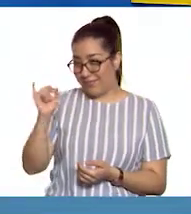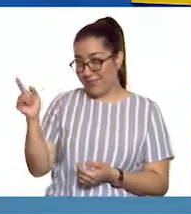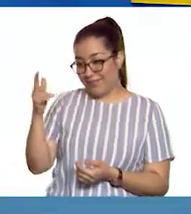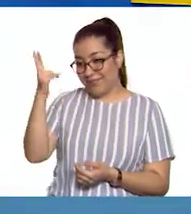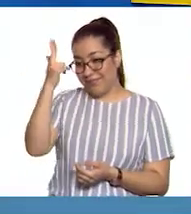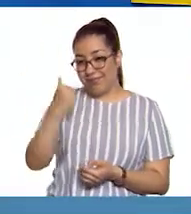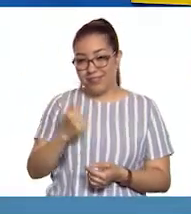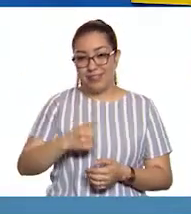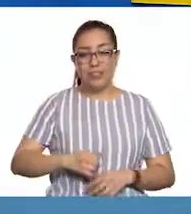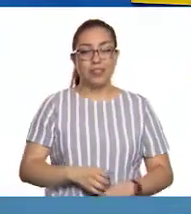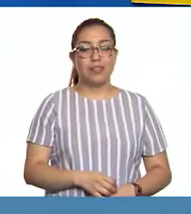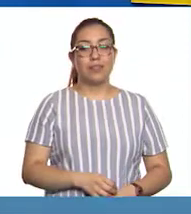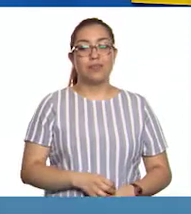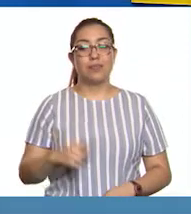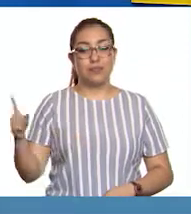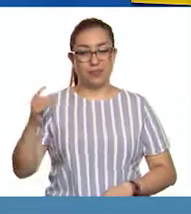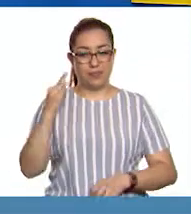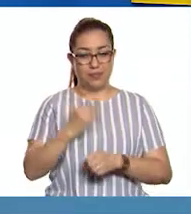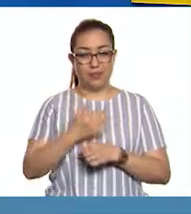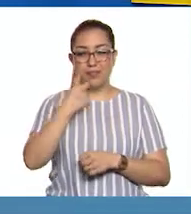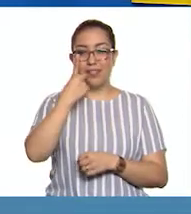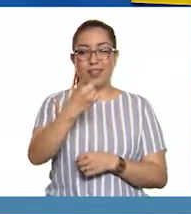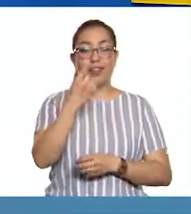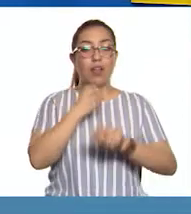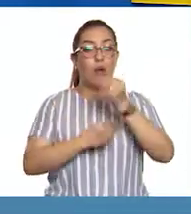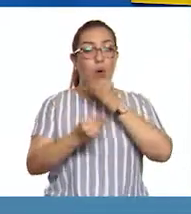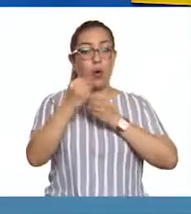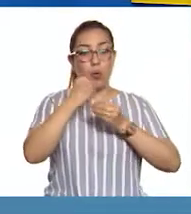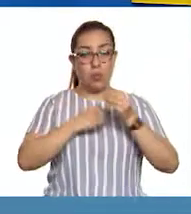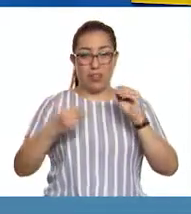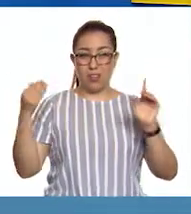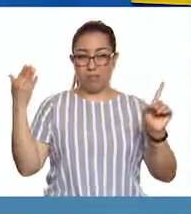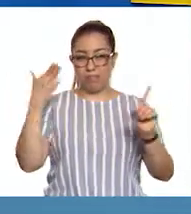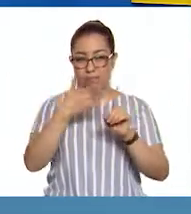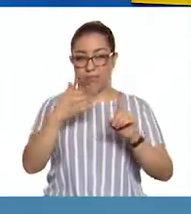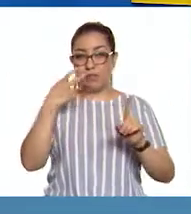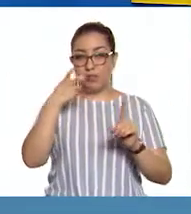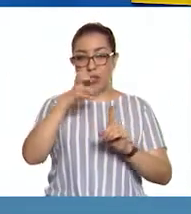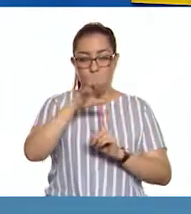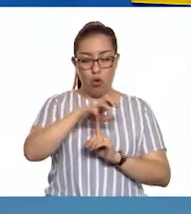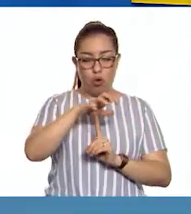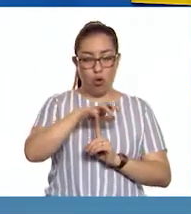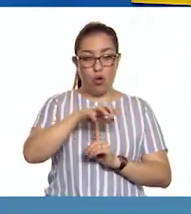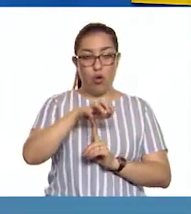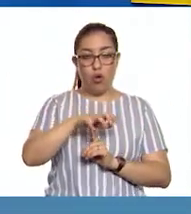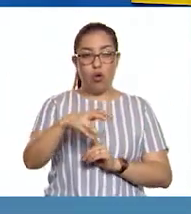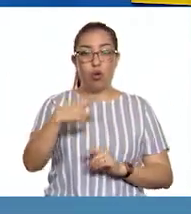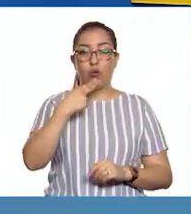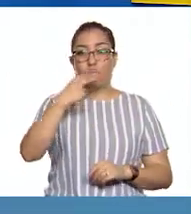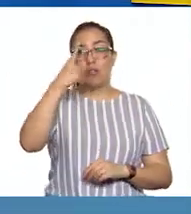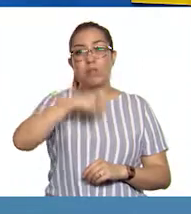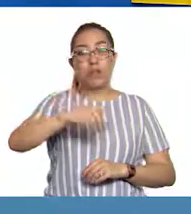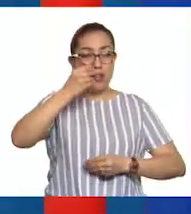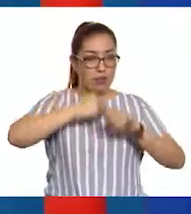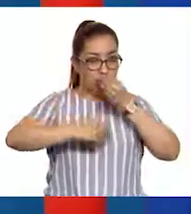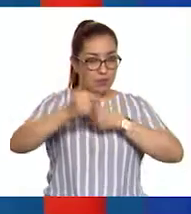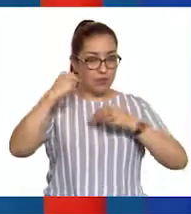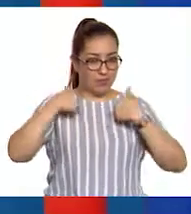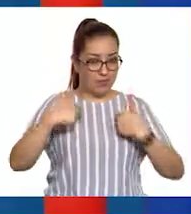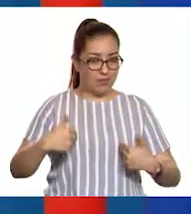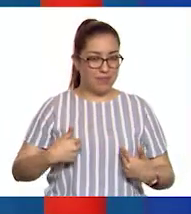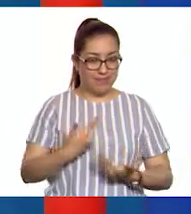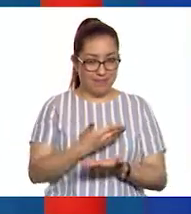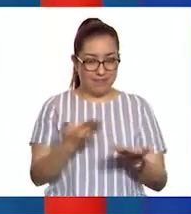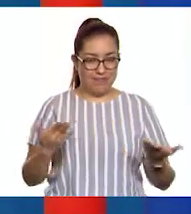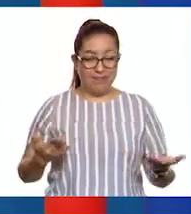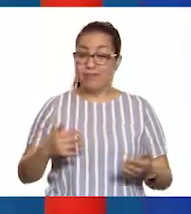dices, y ahora que mencionas alimento, nos vamos a enfocar a ese tipo de hongos que las personas utilizamos para consumo. Muy bien.